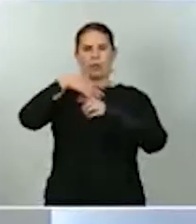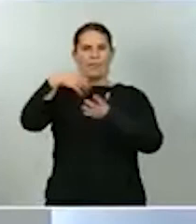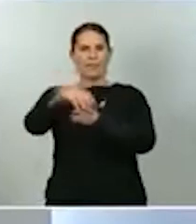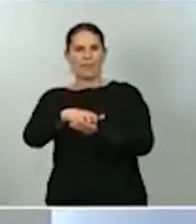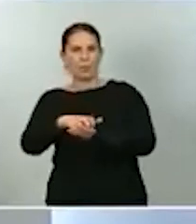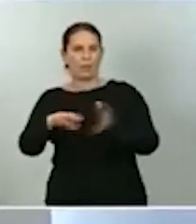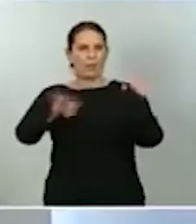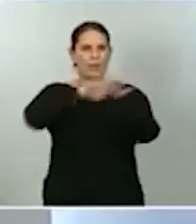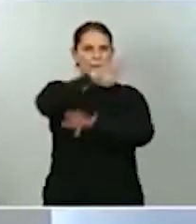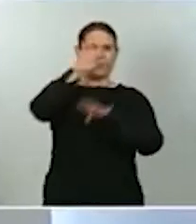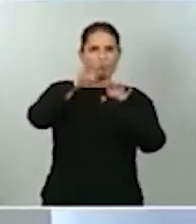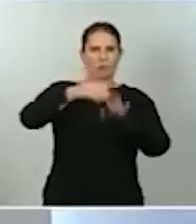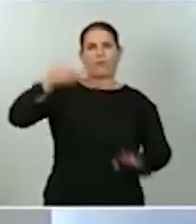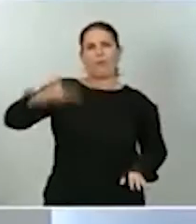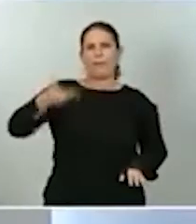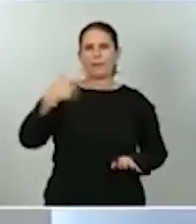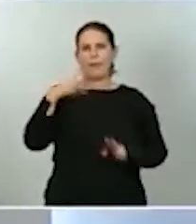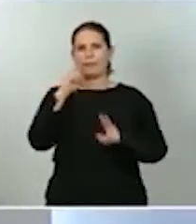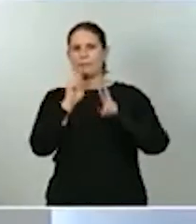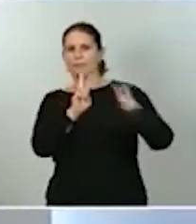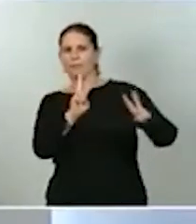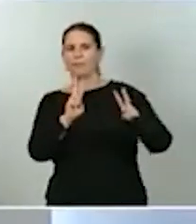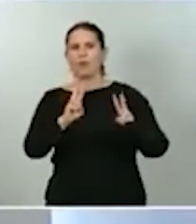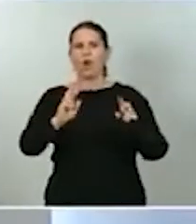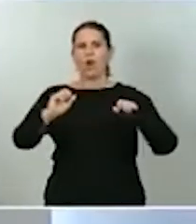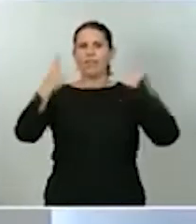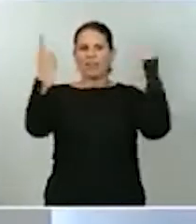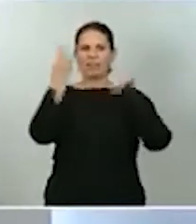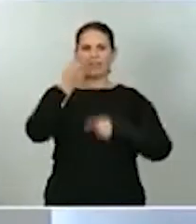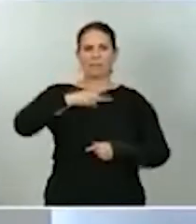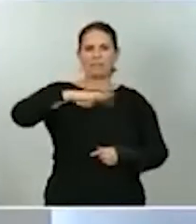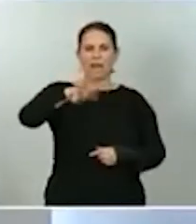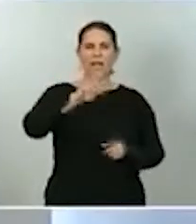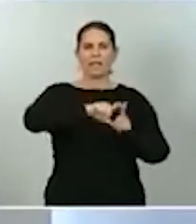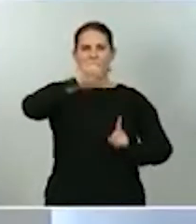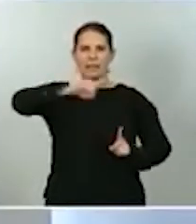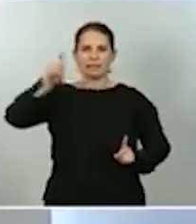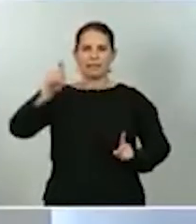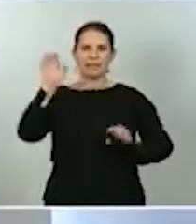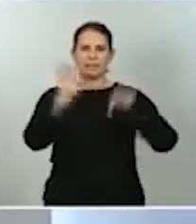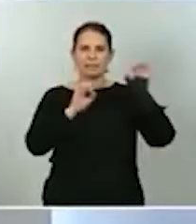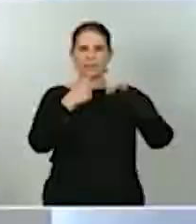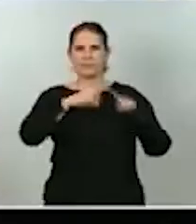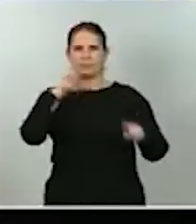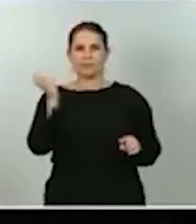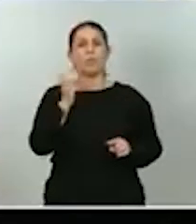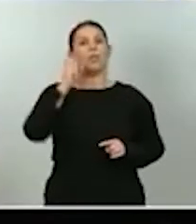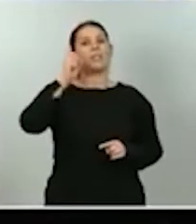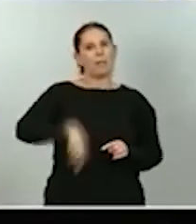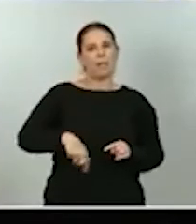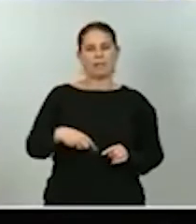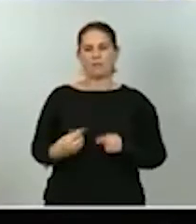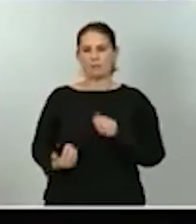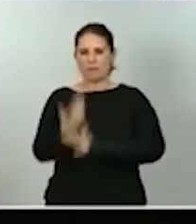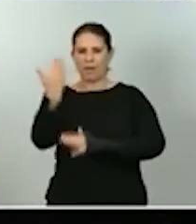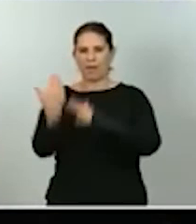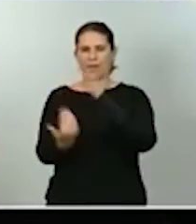las estadísticas oficiales trimestrales, es fundamental tomar el pulso diario de la situación